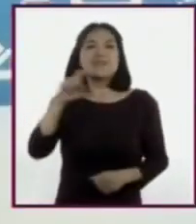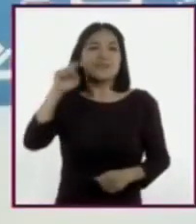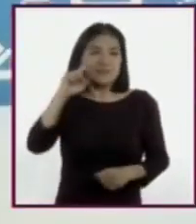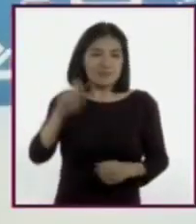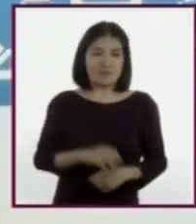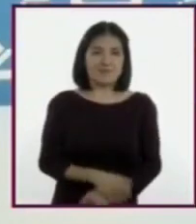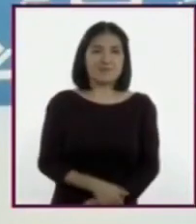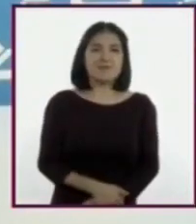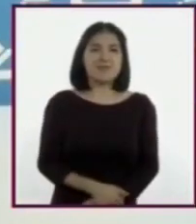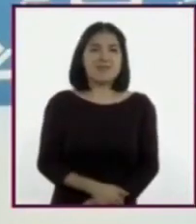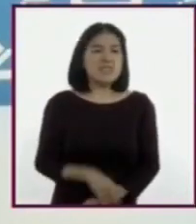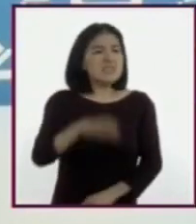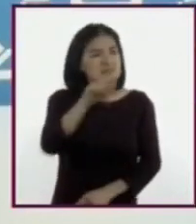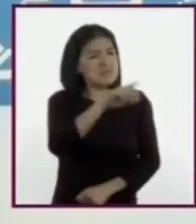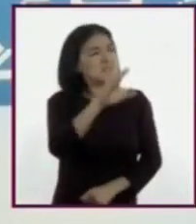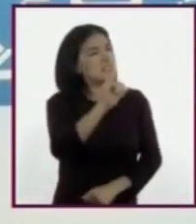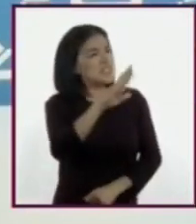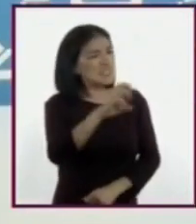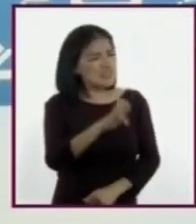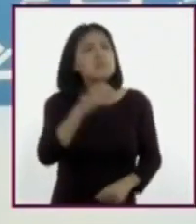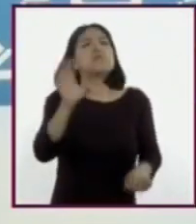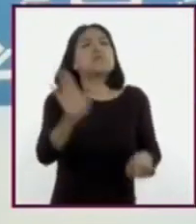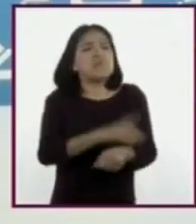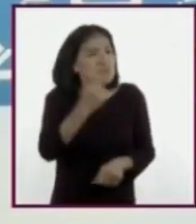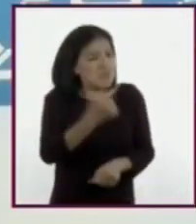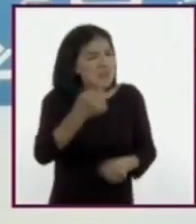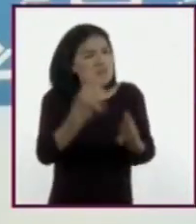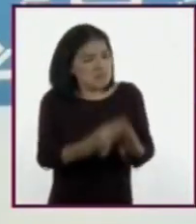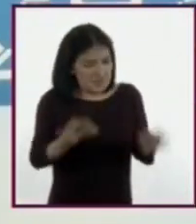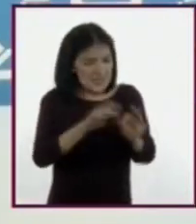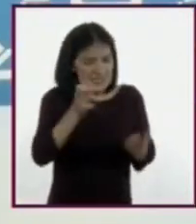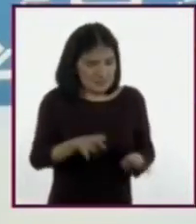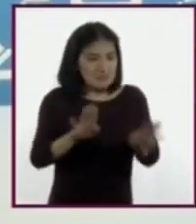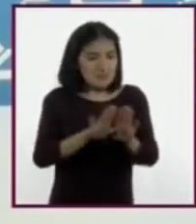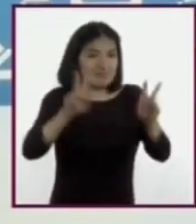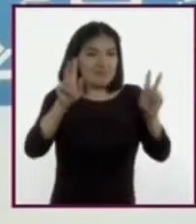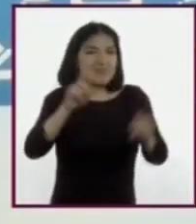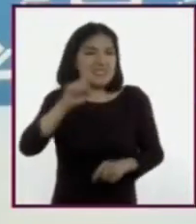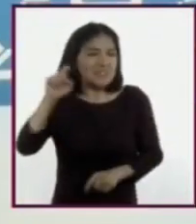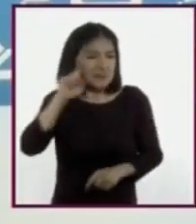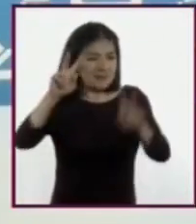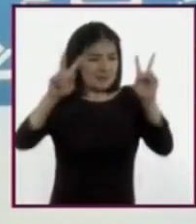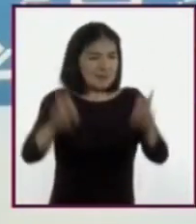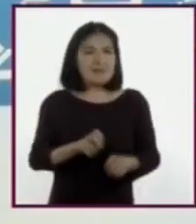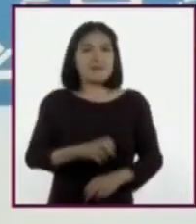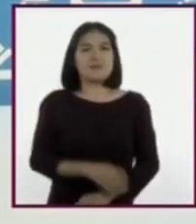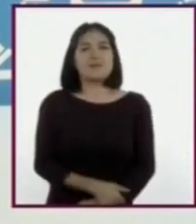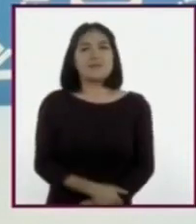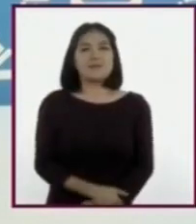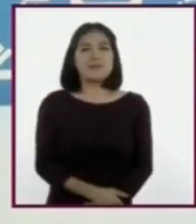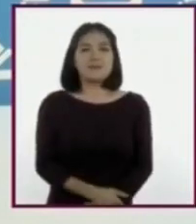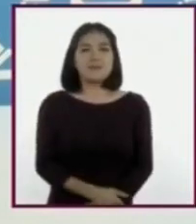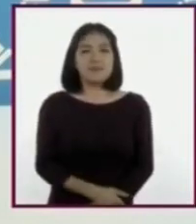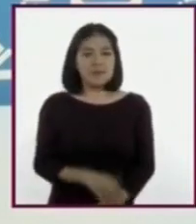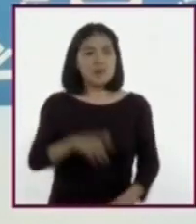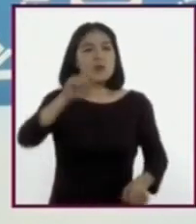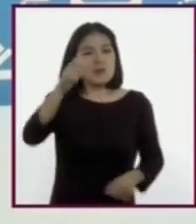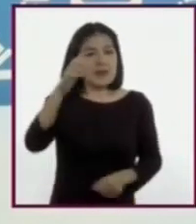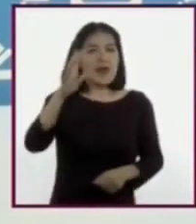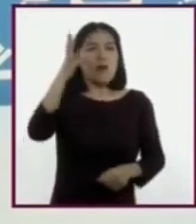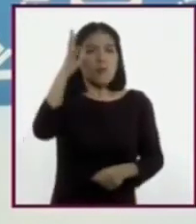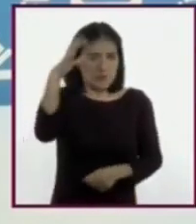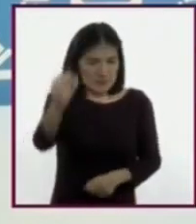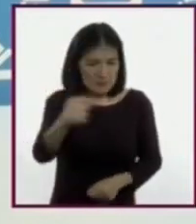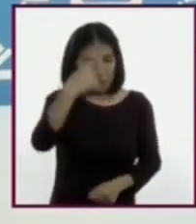Circe, ¿por qué es tan importante abordar este tema en la asignatura de formación cívica y ética? ¿Qué otros aspectos